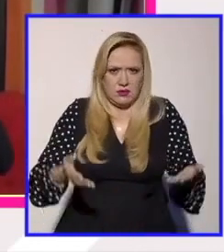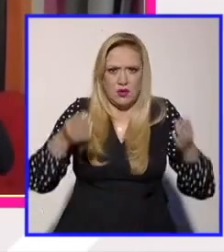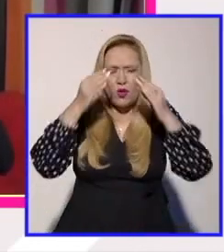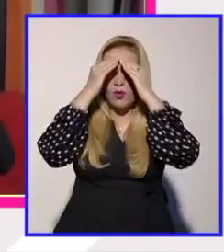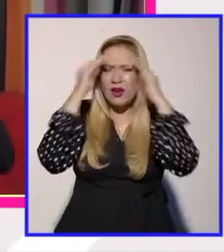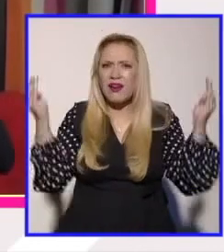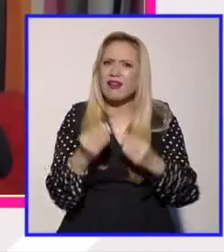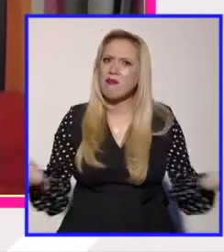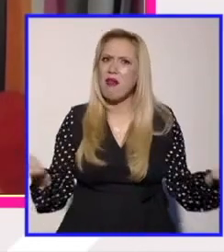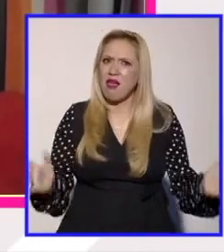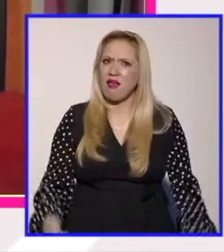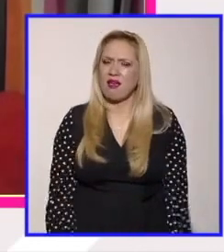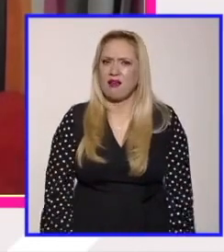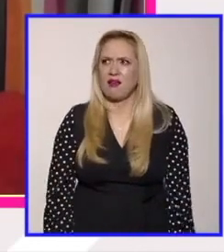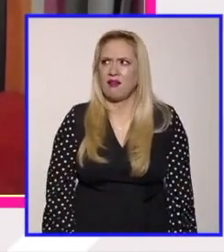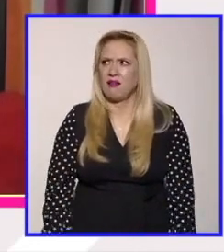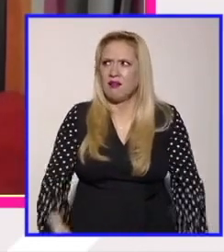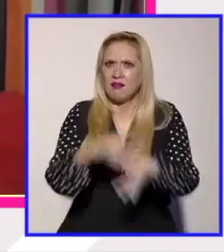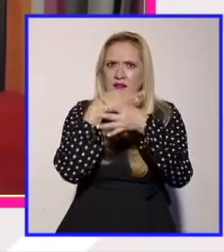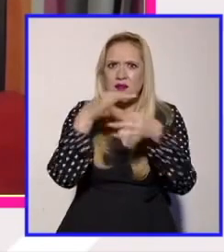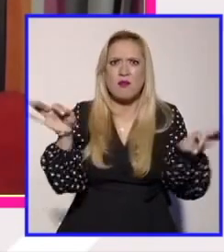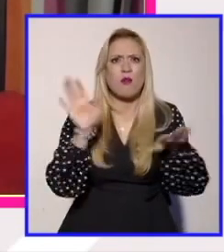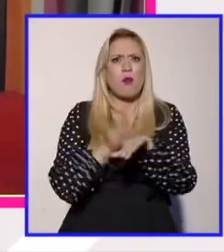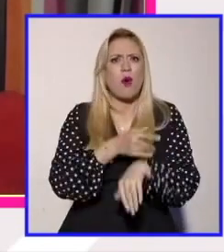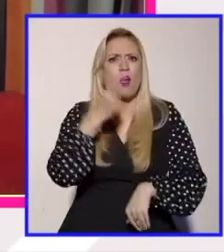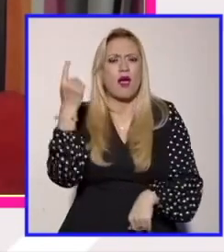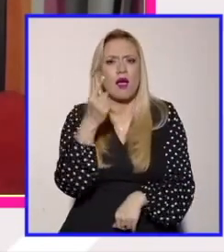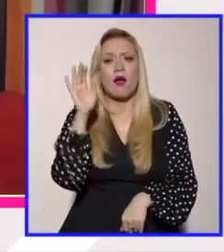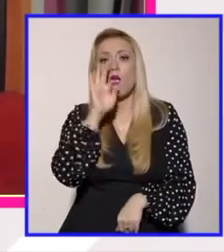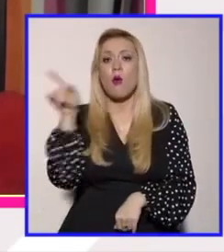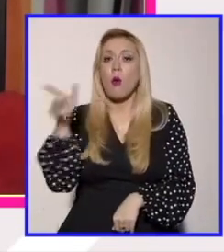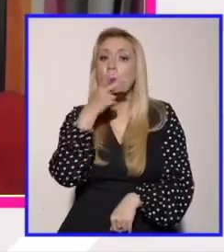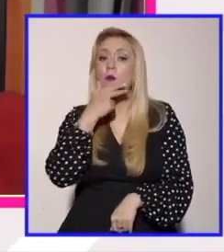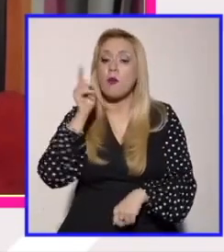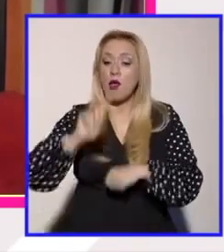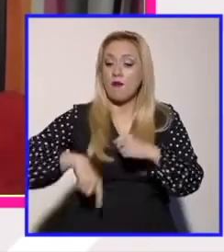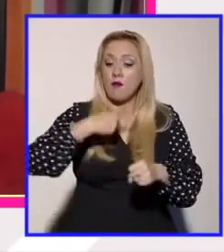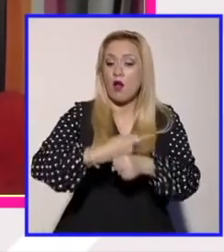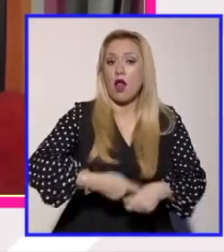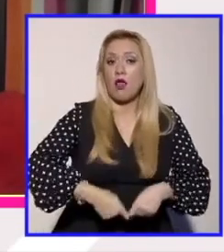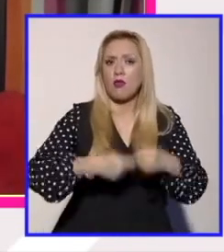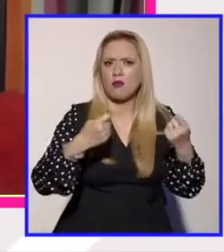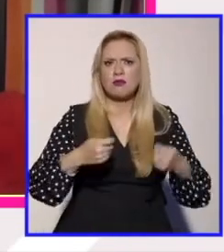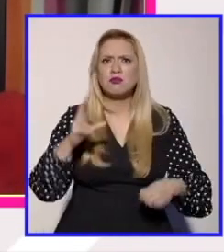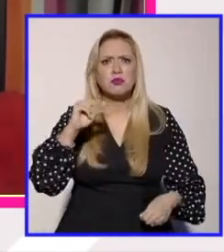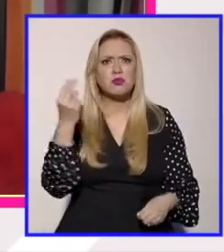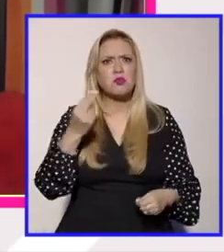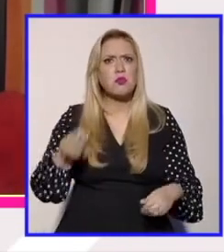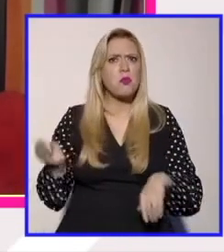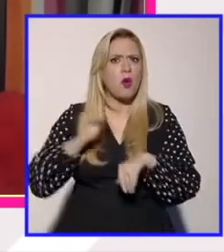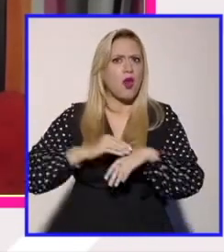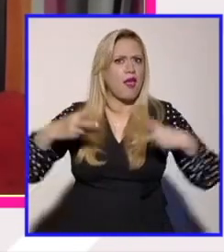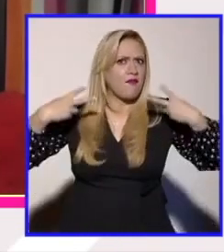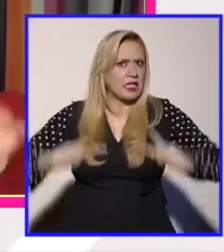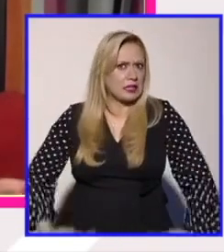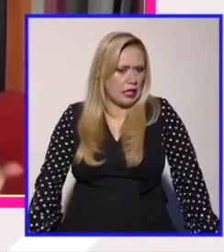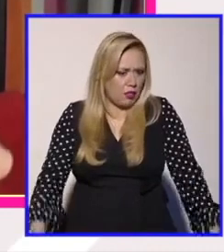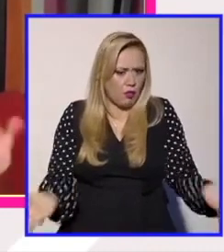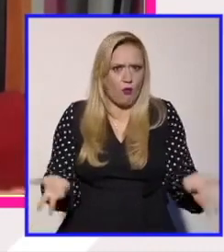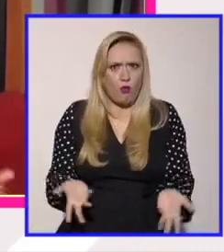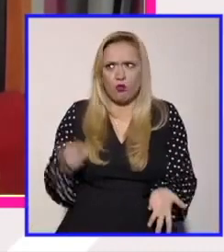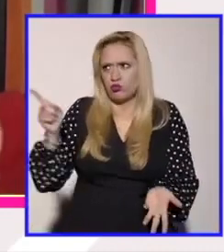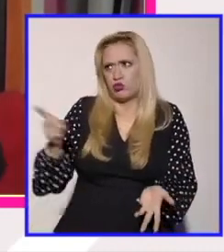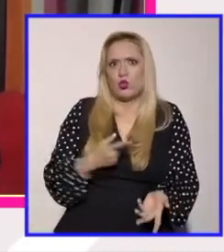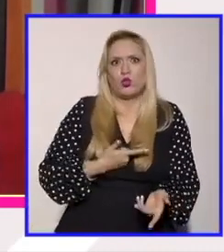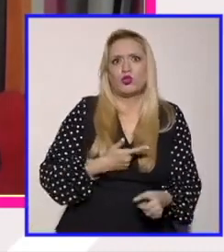cuesta mucho presentarlo siempre, pero es si un hombre es violador no tiene por qué ponerse falda, ¿no? Entonces no crean en